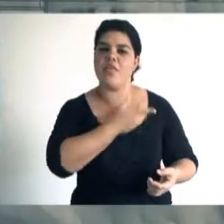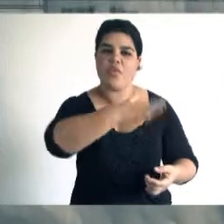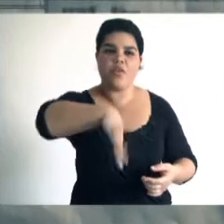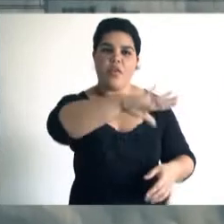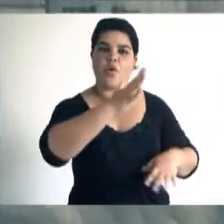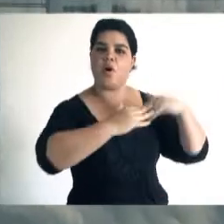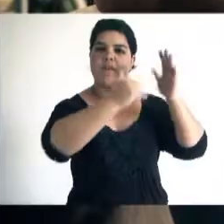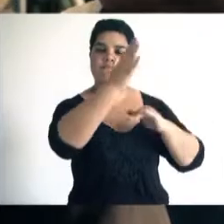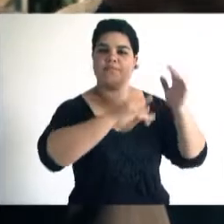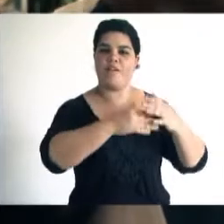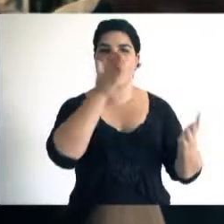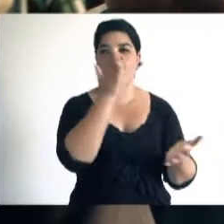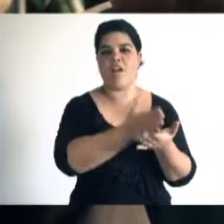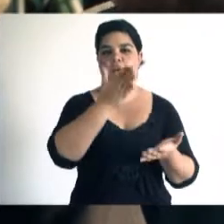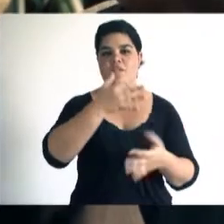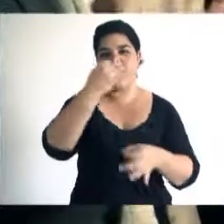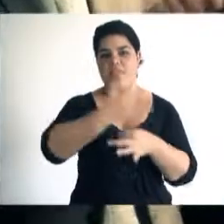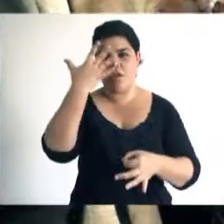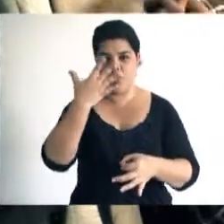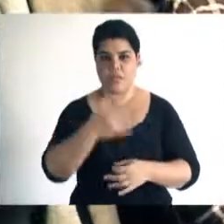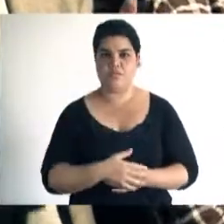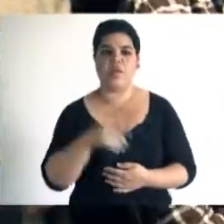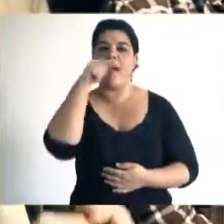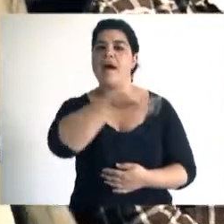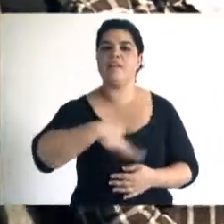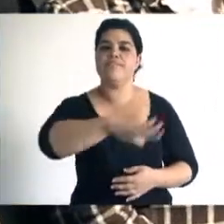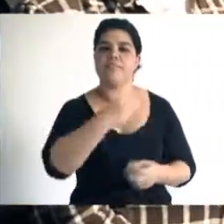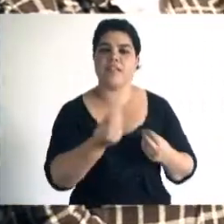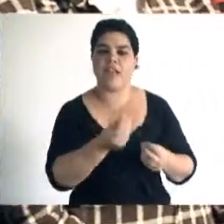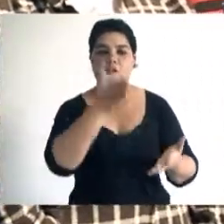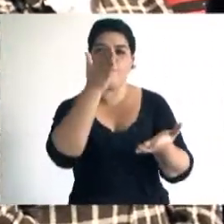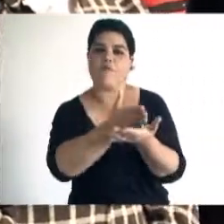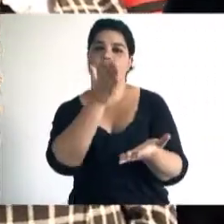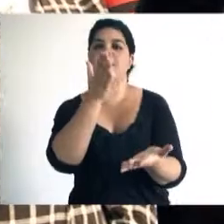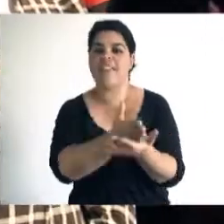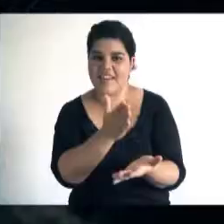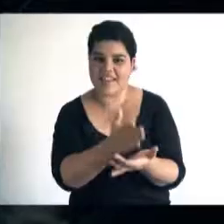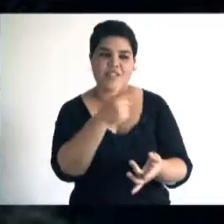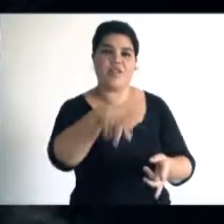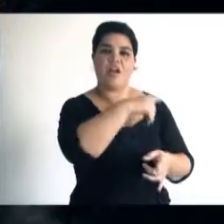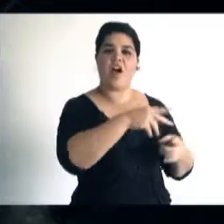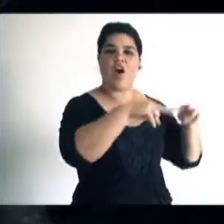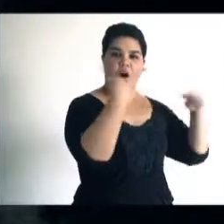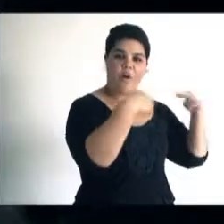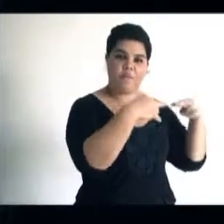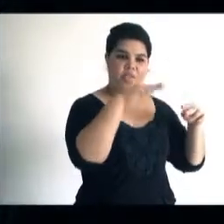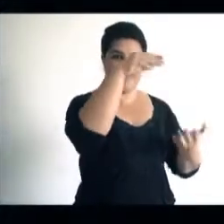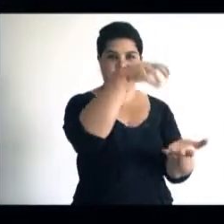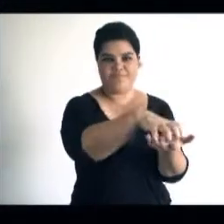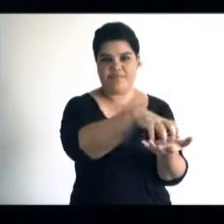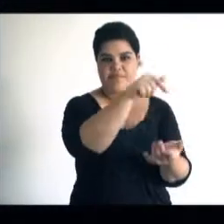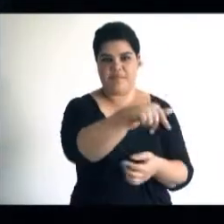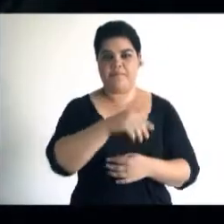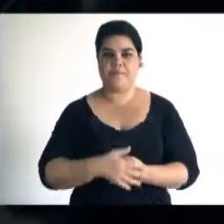del nuevo edificio de la Facultad de Educación Elemental y Especial que estará ubicado entre la Facultad de Derecho y el comedor universitario.